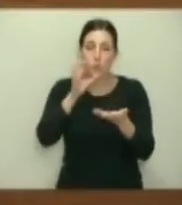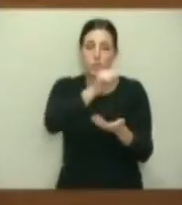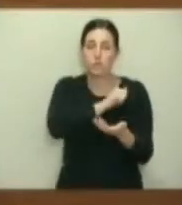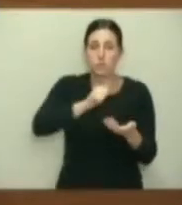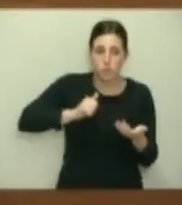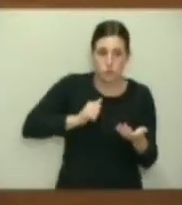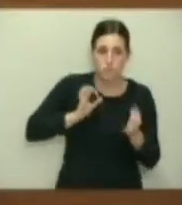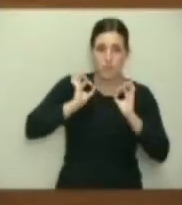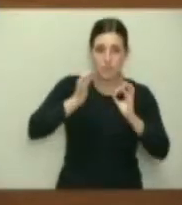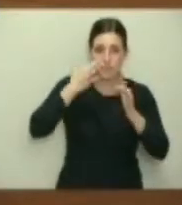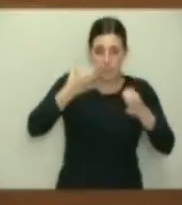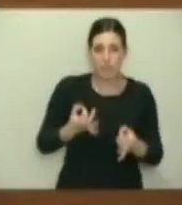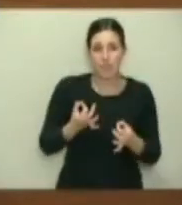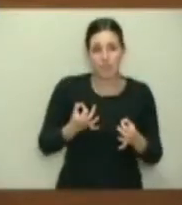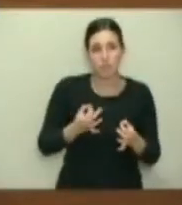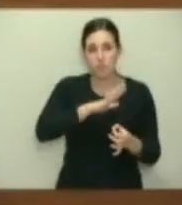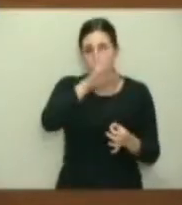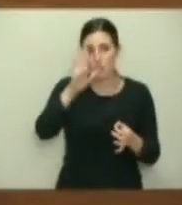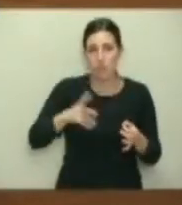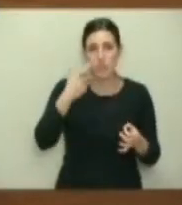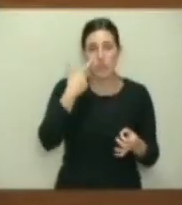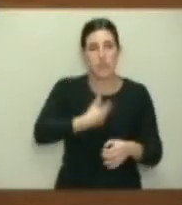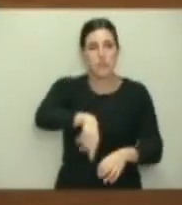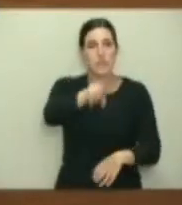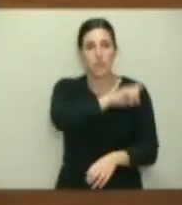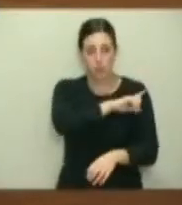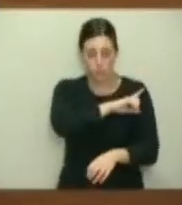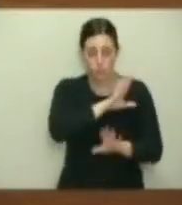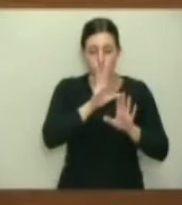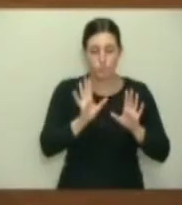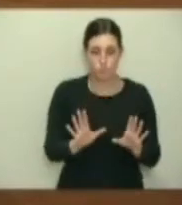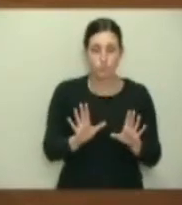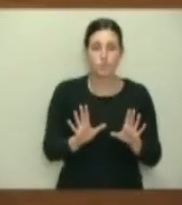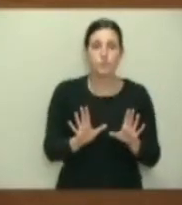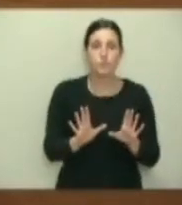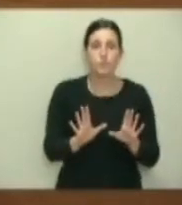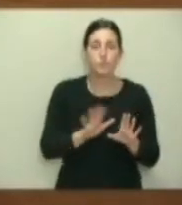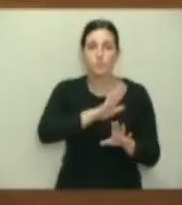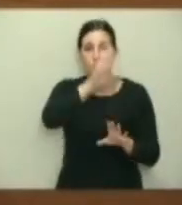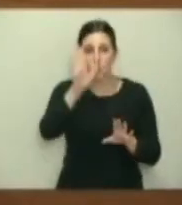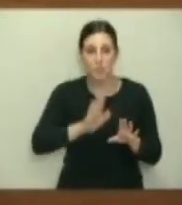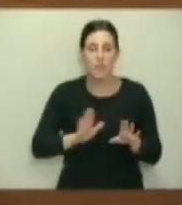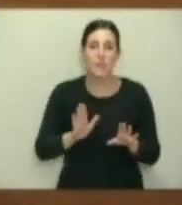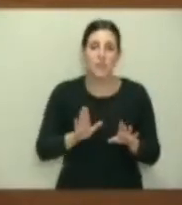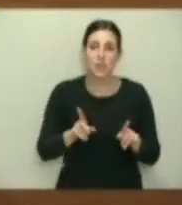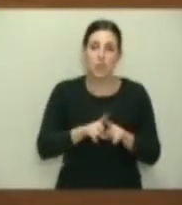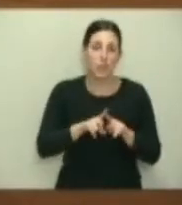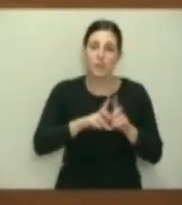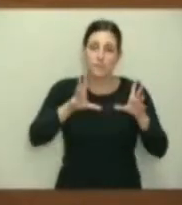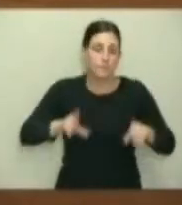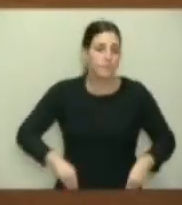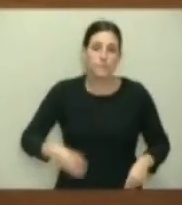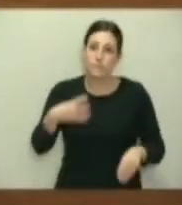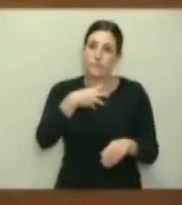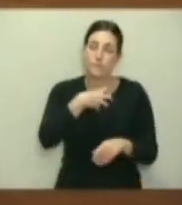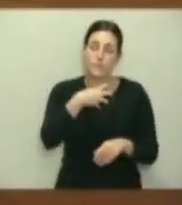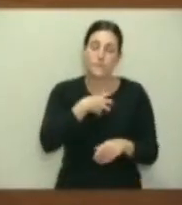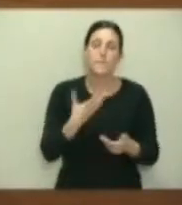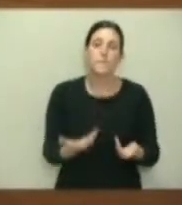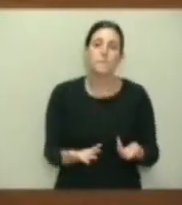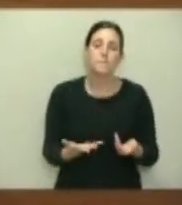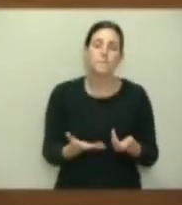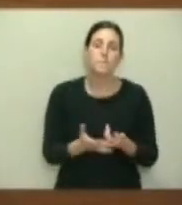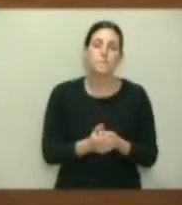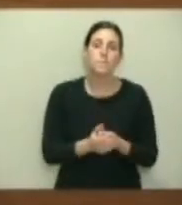nos parece que siguen siendo escandalosos, a pesar de todo. Nos sigue pareciendo que son intolerables. Y me parece que,